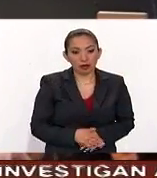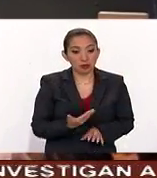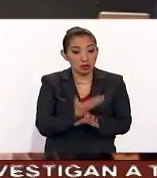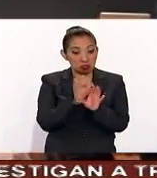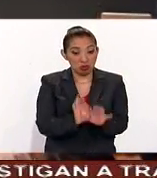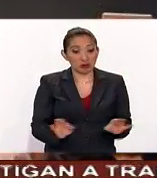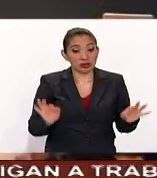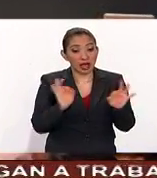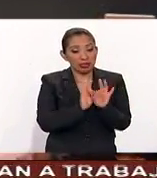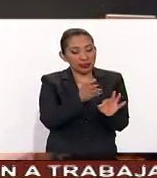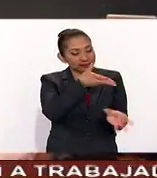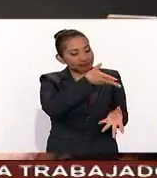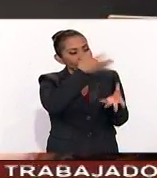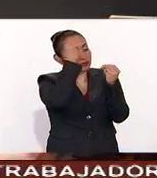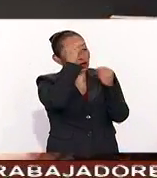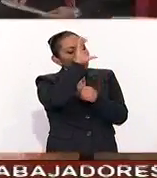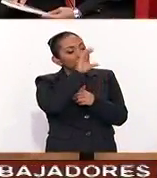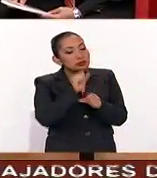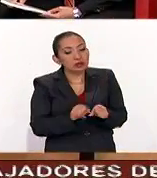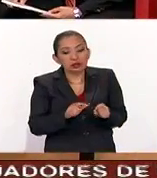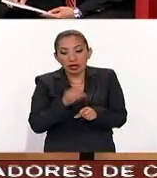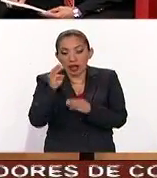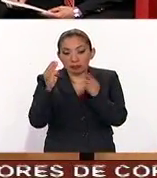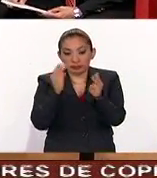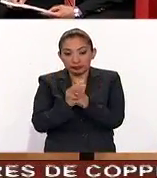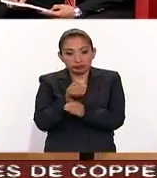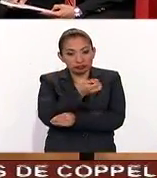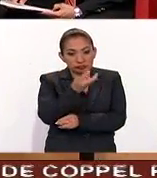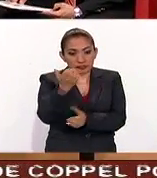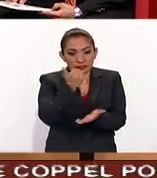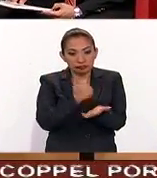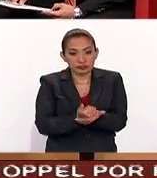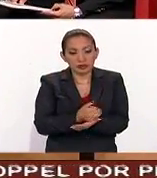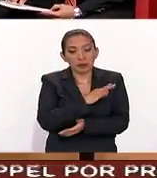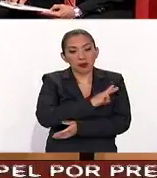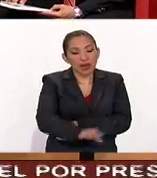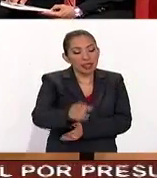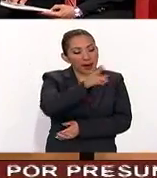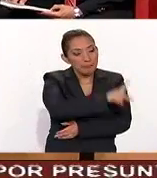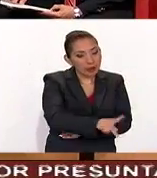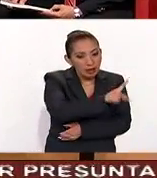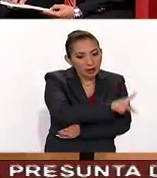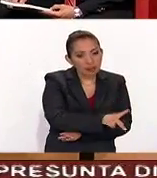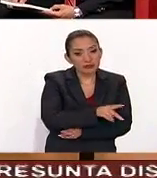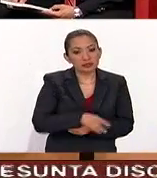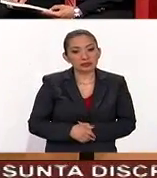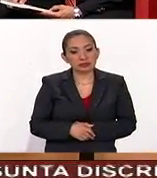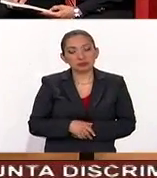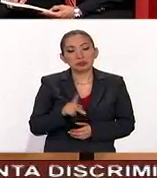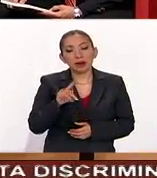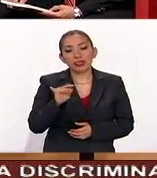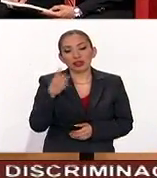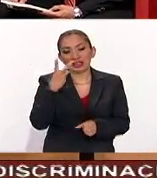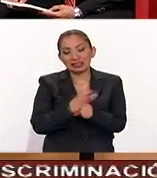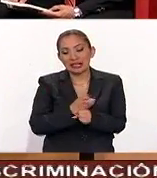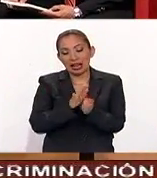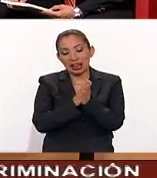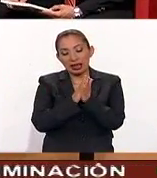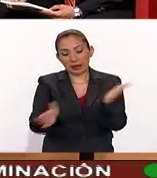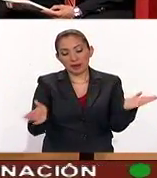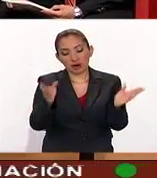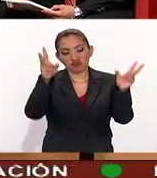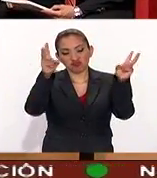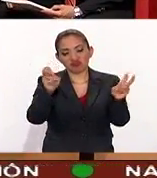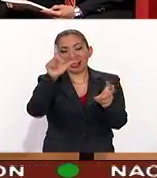importante esa cultura social, no solo en México, en todo el mundo y en cualquier ciudad, puede ser urbana o rural. Pedro Trueba, presentas tu tercer libro, Las